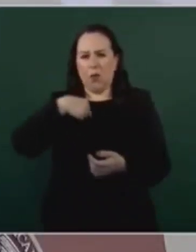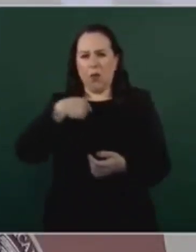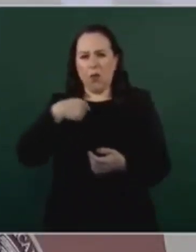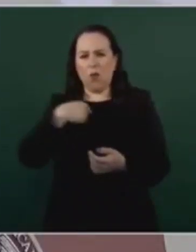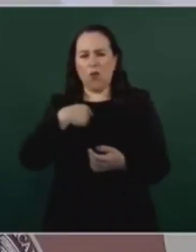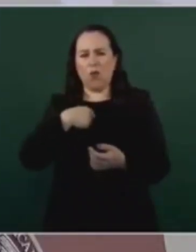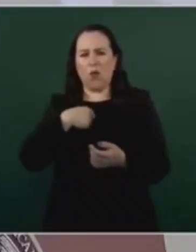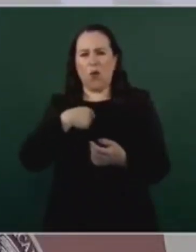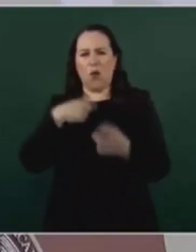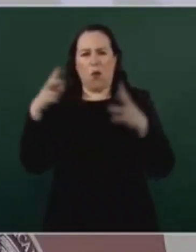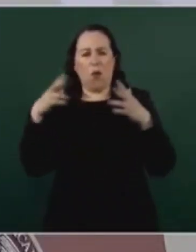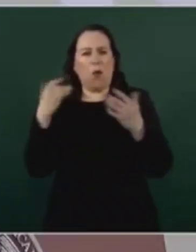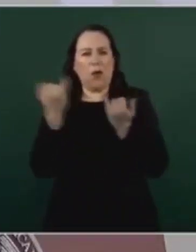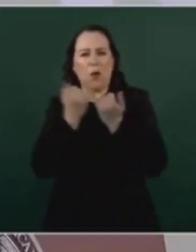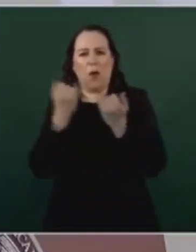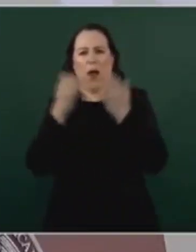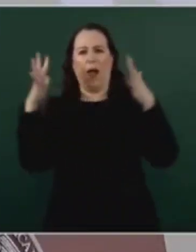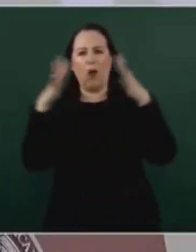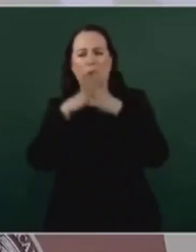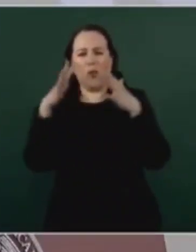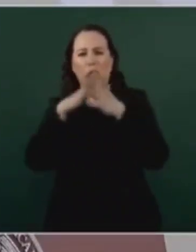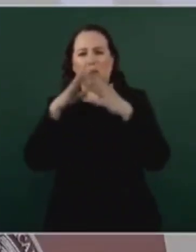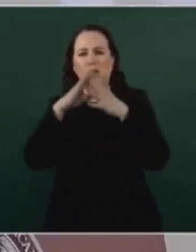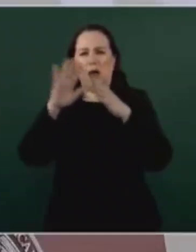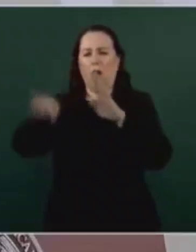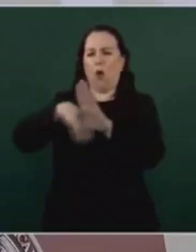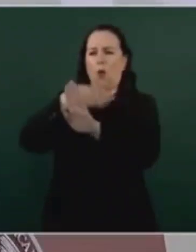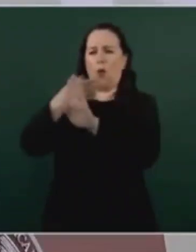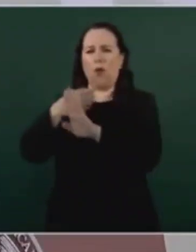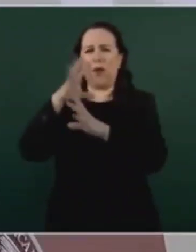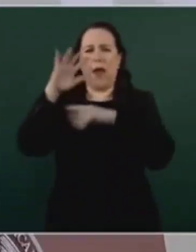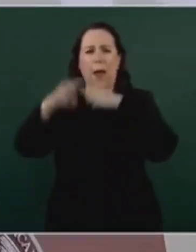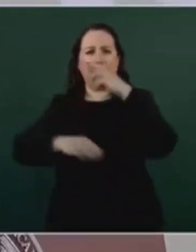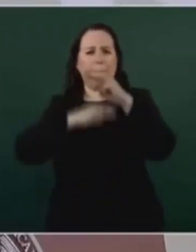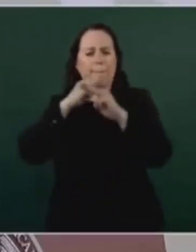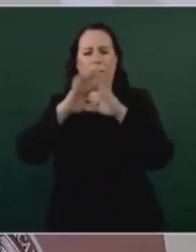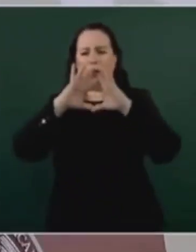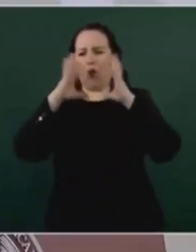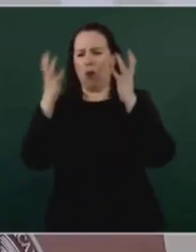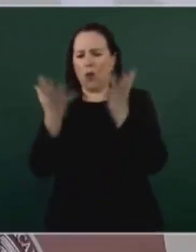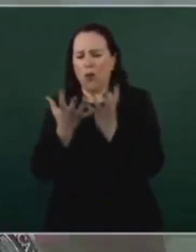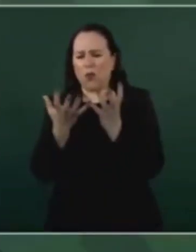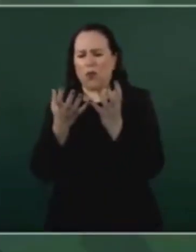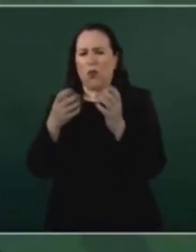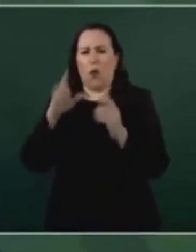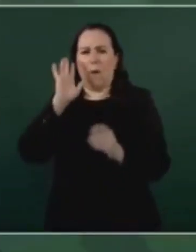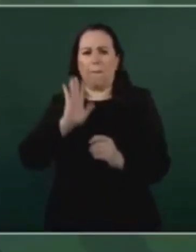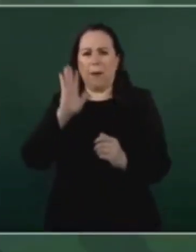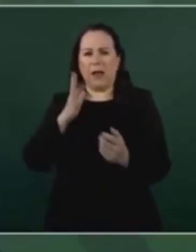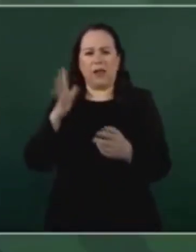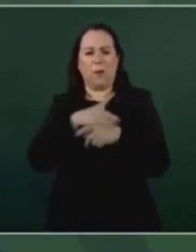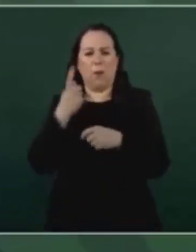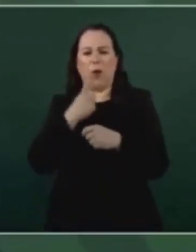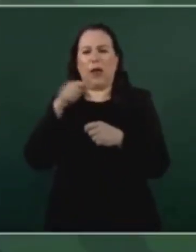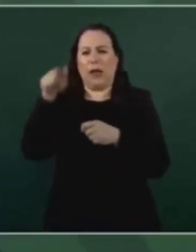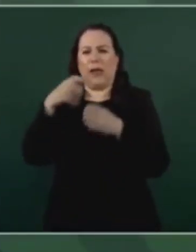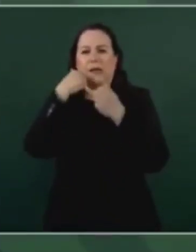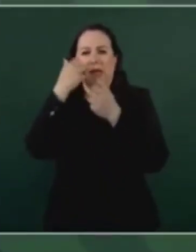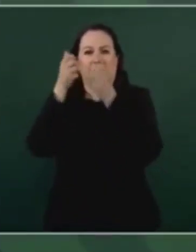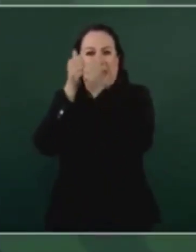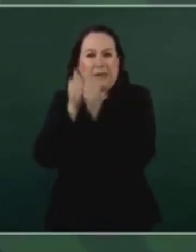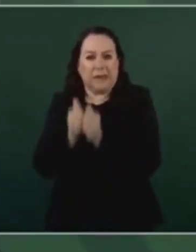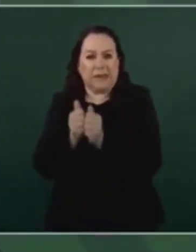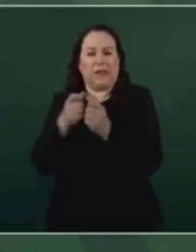contra intereses creados, contra redes de complicidades que se aferran a la sobrevivencia y que al ver